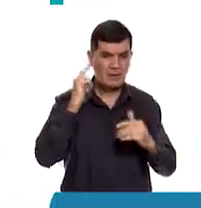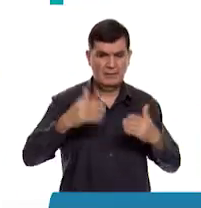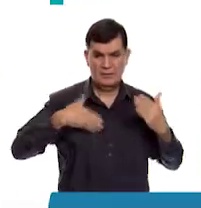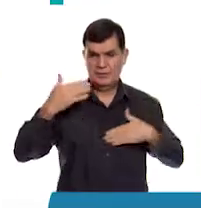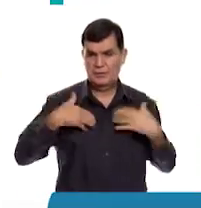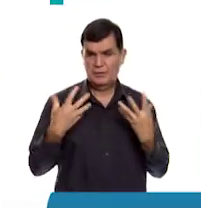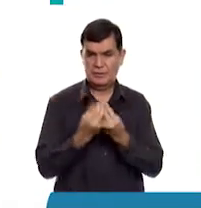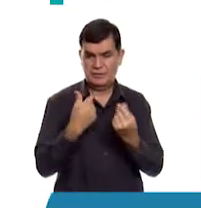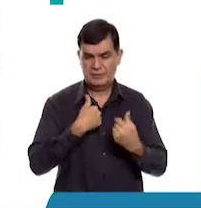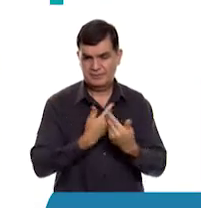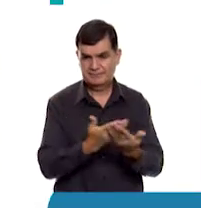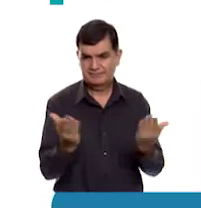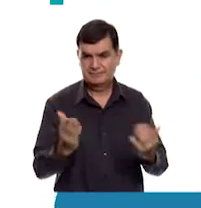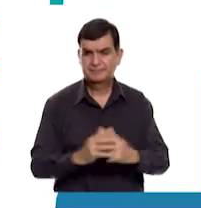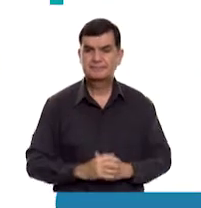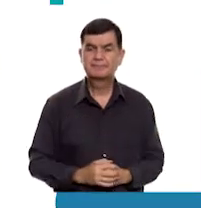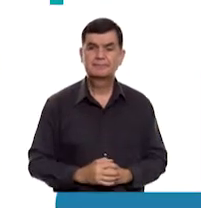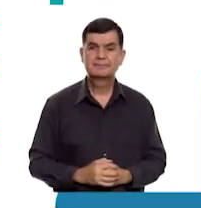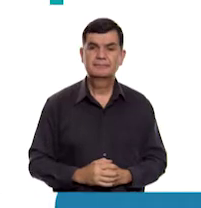tanto como nosotras.